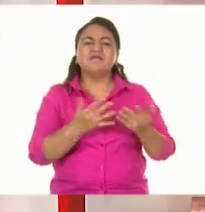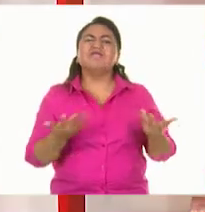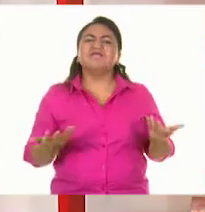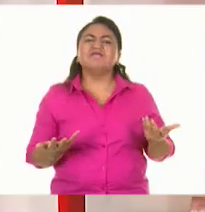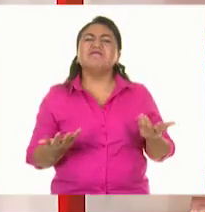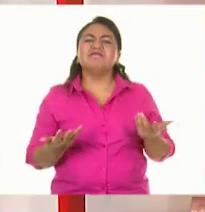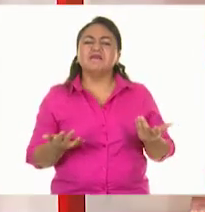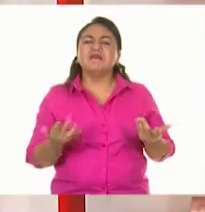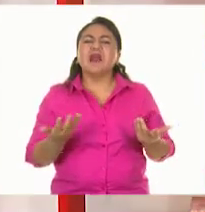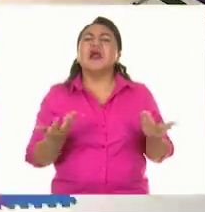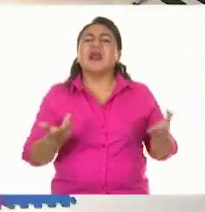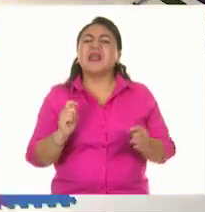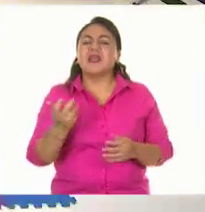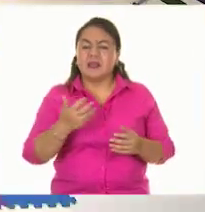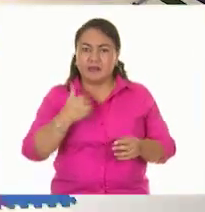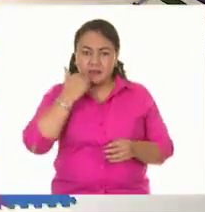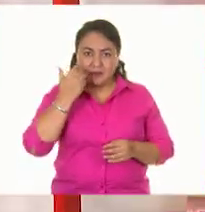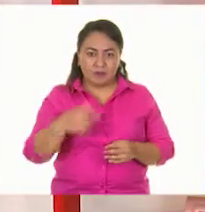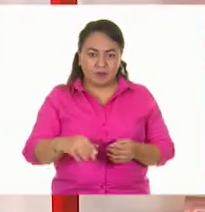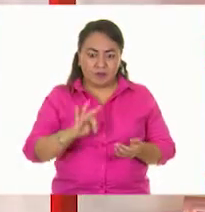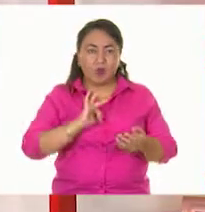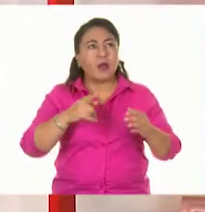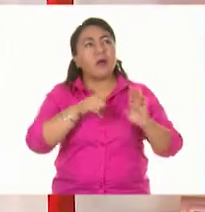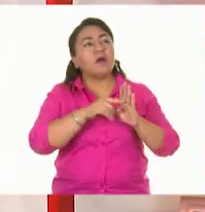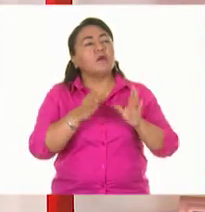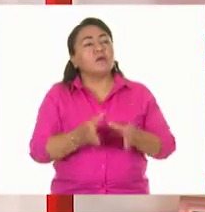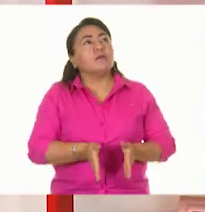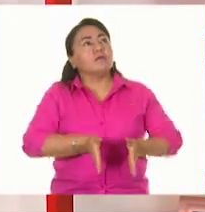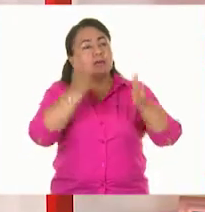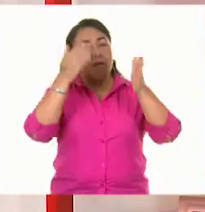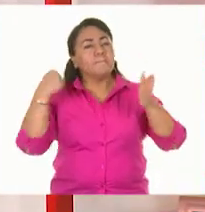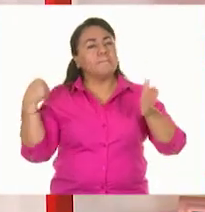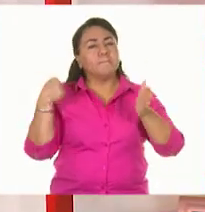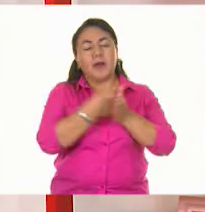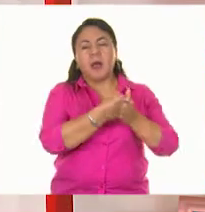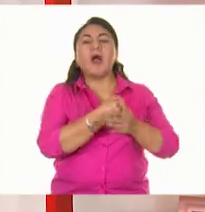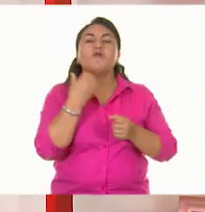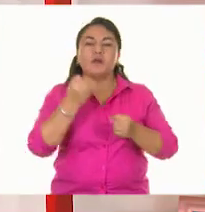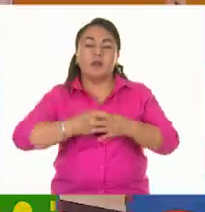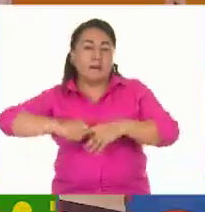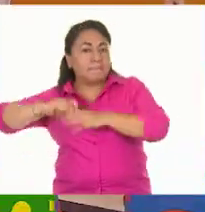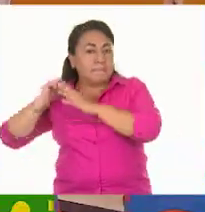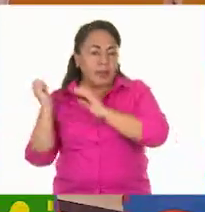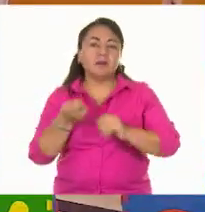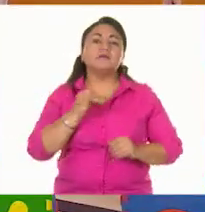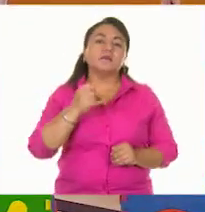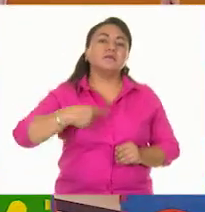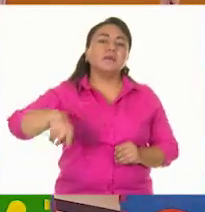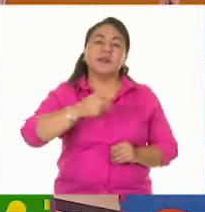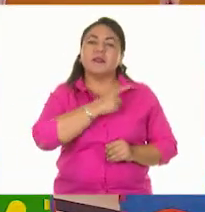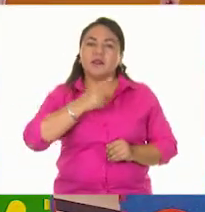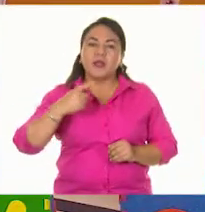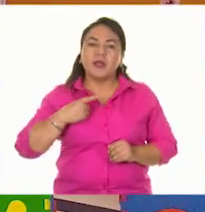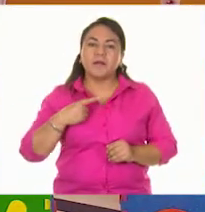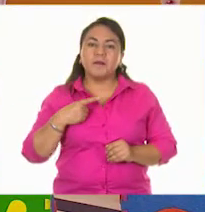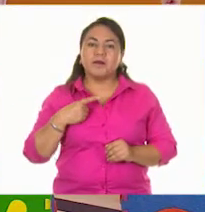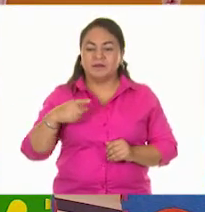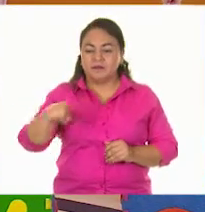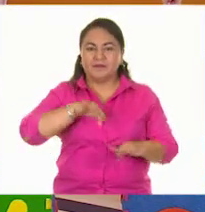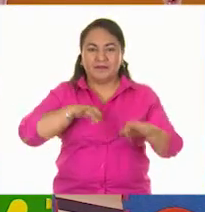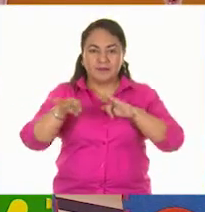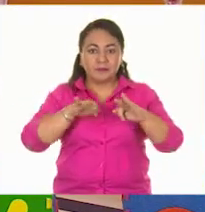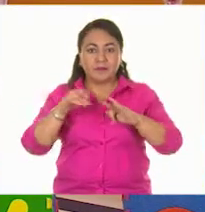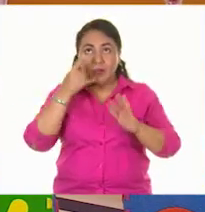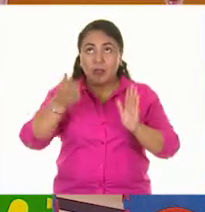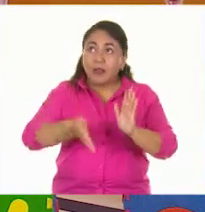tienen que hacer Alexia si quisieran tirar una pared? Pues aplicar mucha fuerza. Exacto. Ellos tienen, los trabajadores